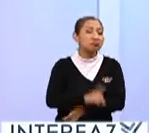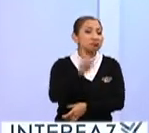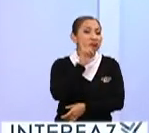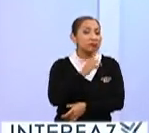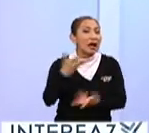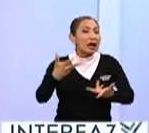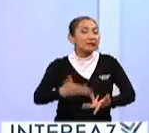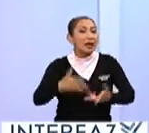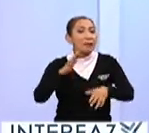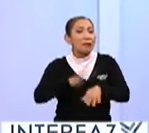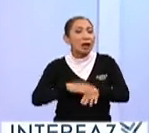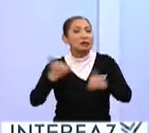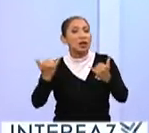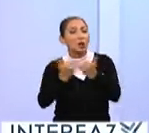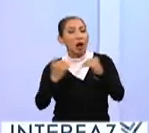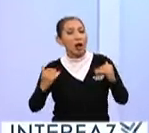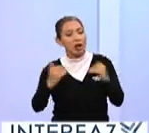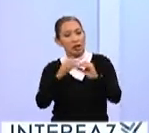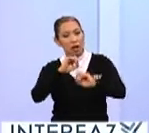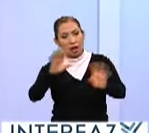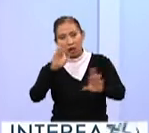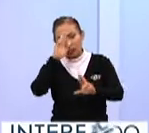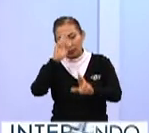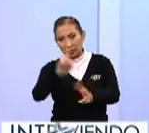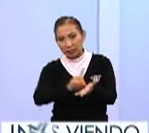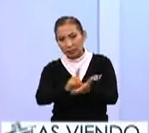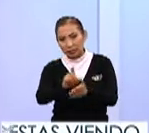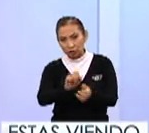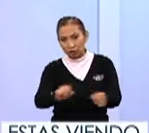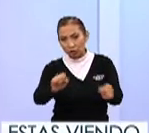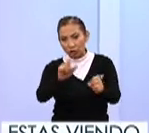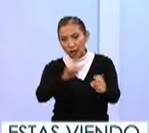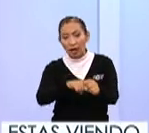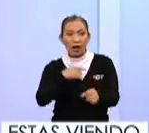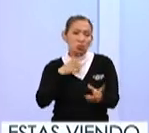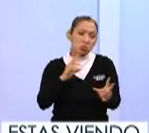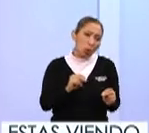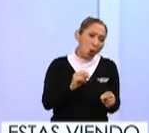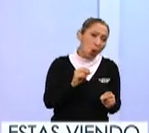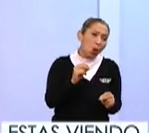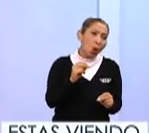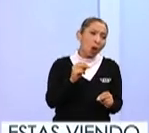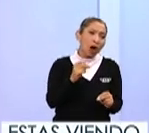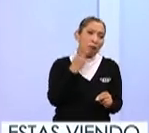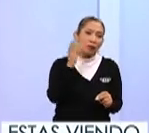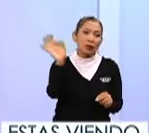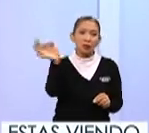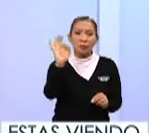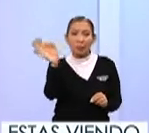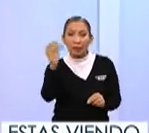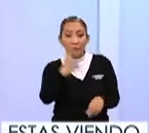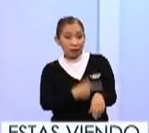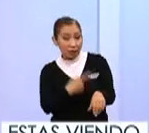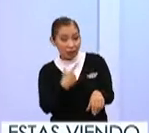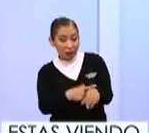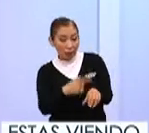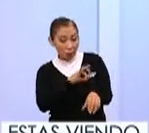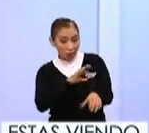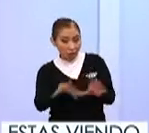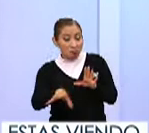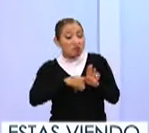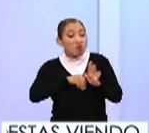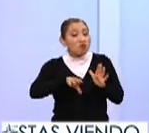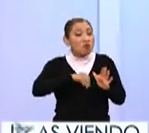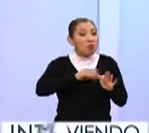generar una mayor igualdad y, por supuesto, el respeto a los derechos sociales. No solo hablemos ya de las posibles enfermedades a las cuales se